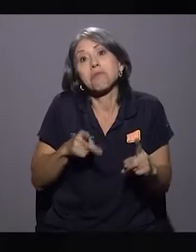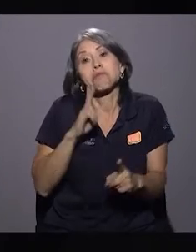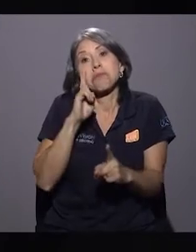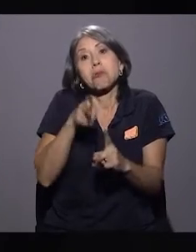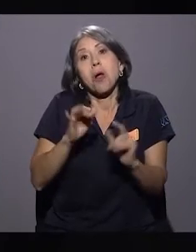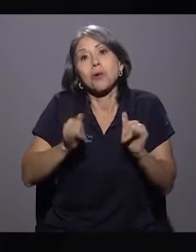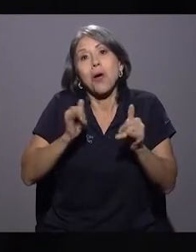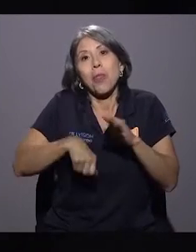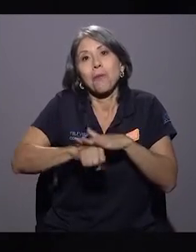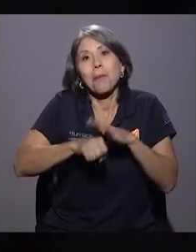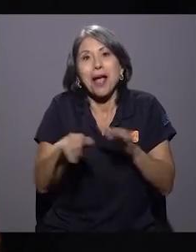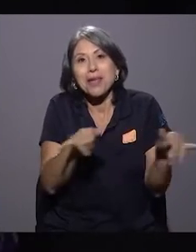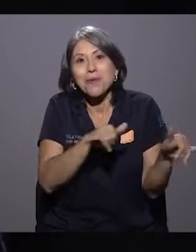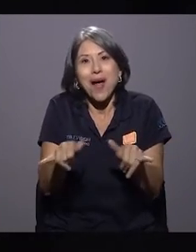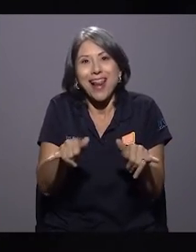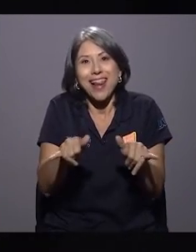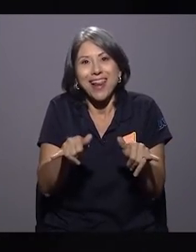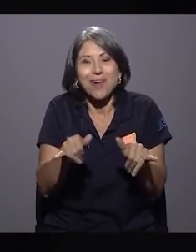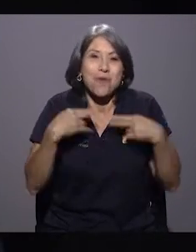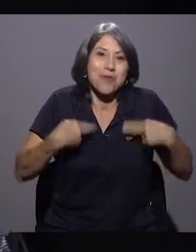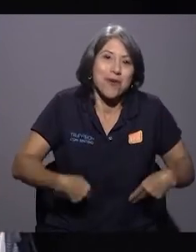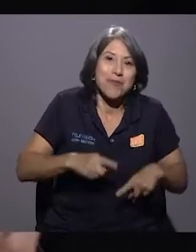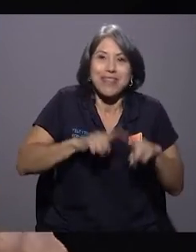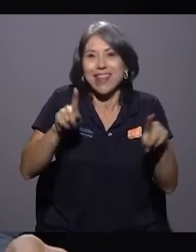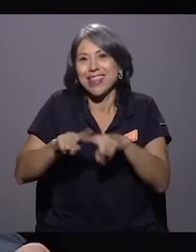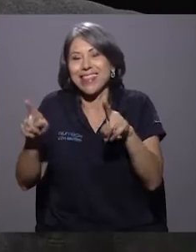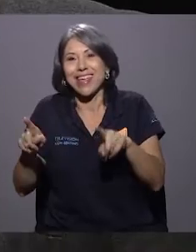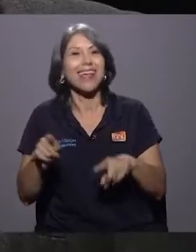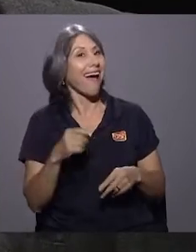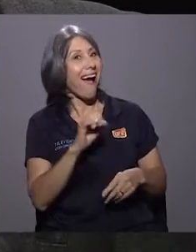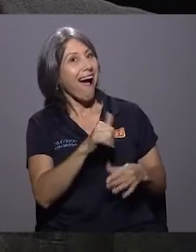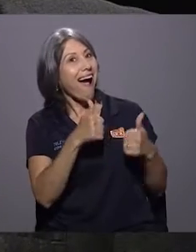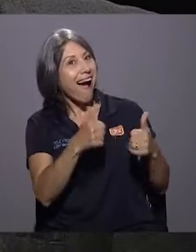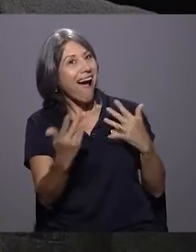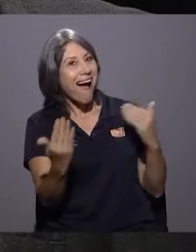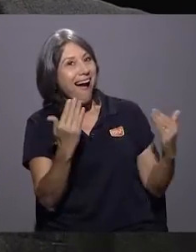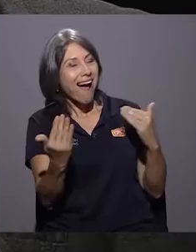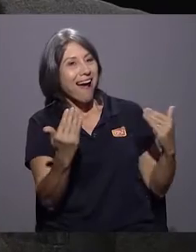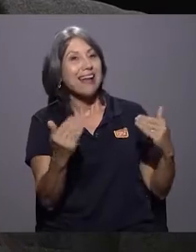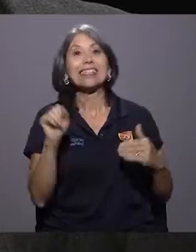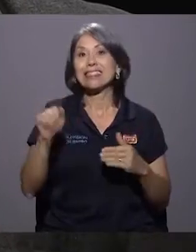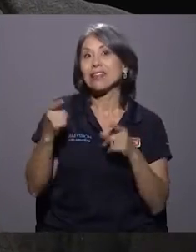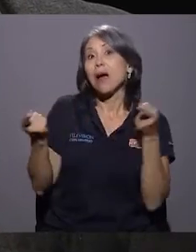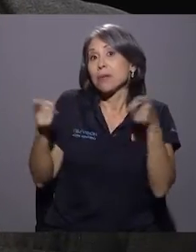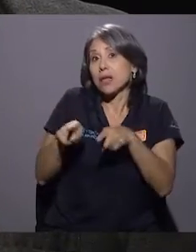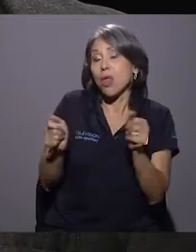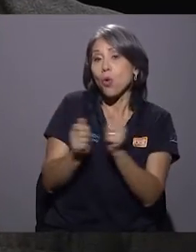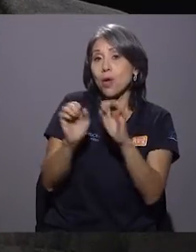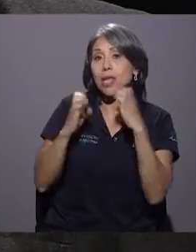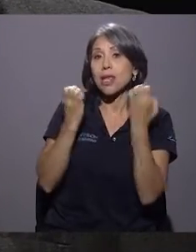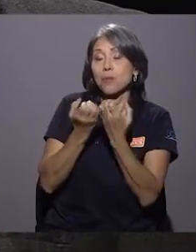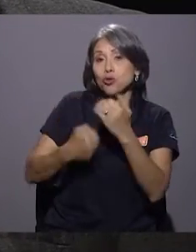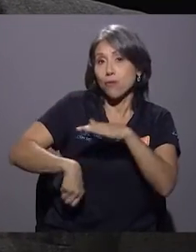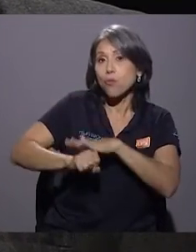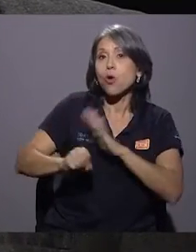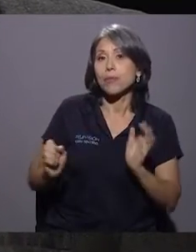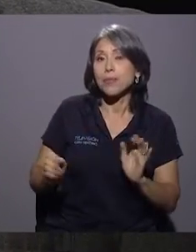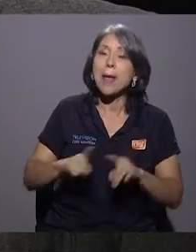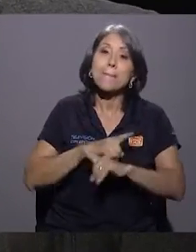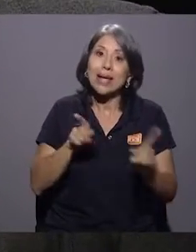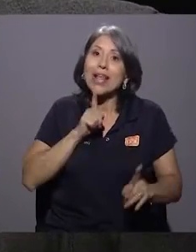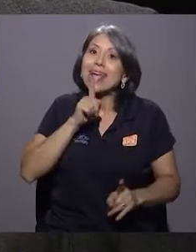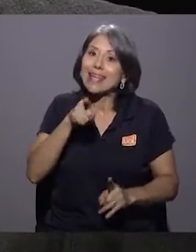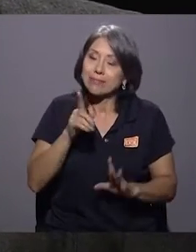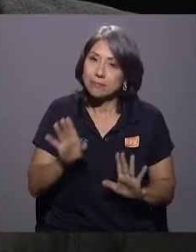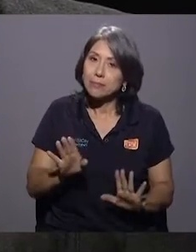Nos ha pasado mucho. Qué buena, qué buena. En equipos de fútbol. Pero lo cierto del caso es que, por ejemplo, para